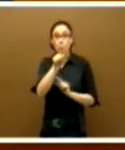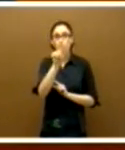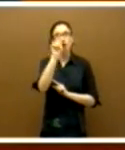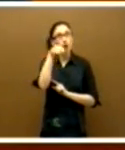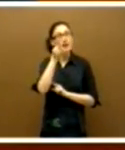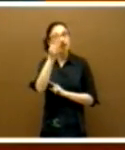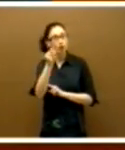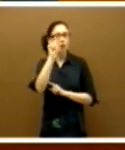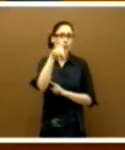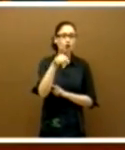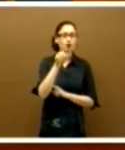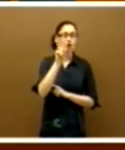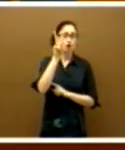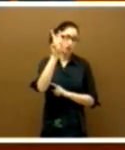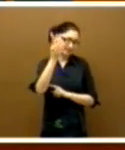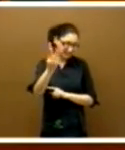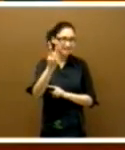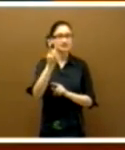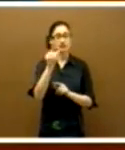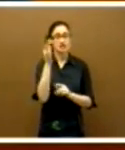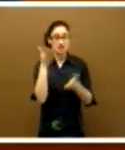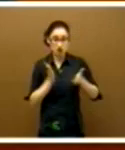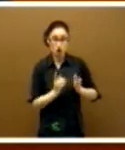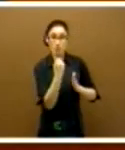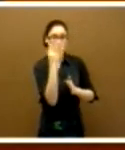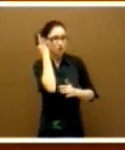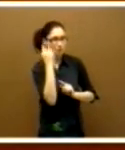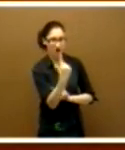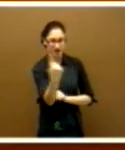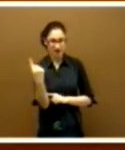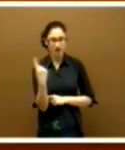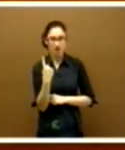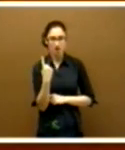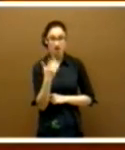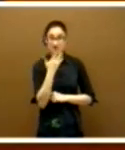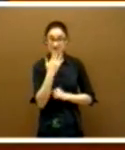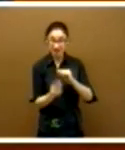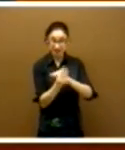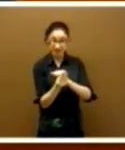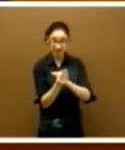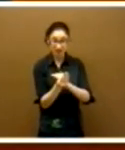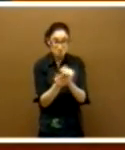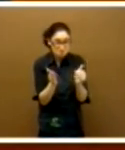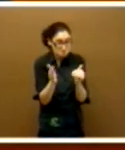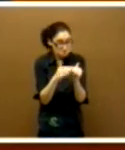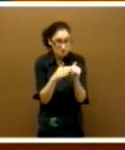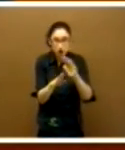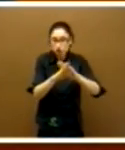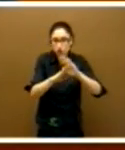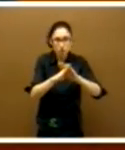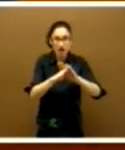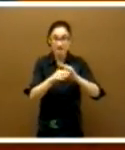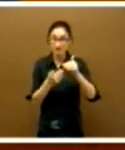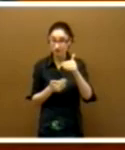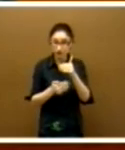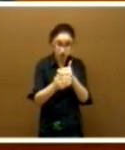hijos por mujer. De continuar con ese bajísimo nivel de fecundidad, las consecuencias a medio y largo plazo